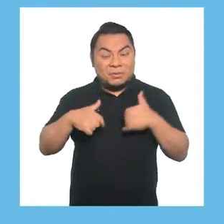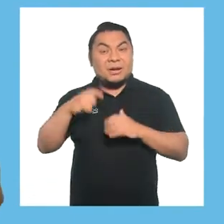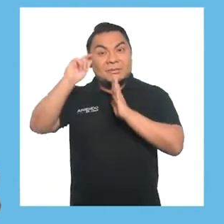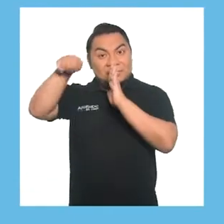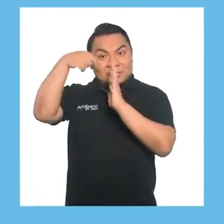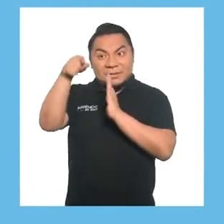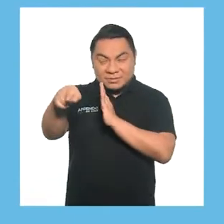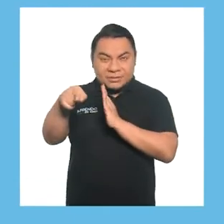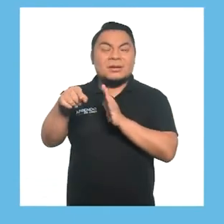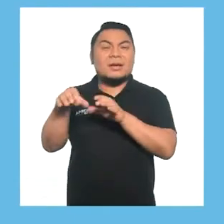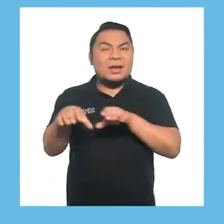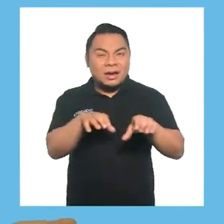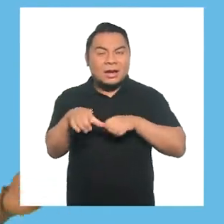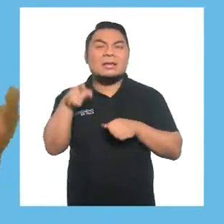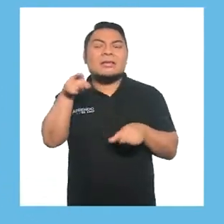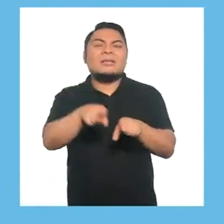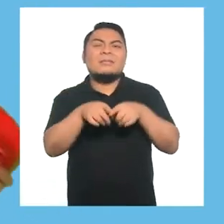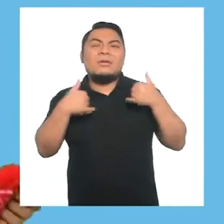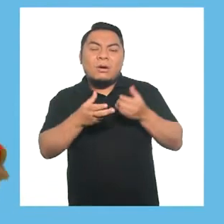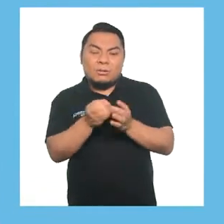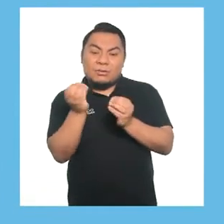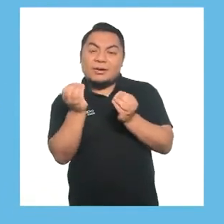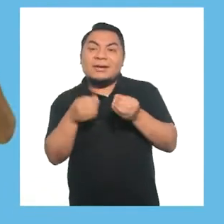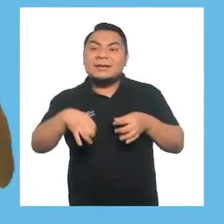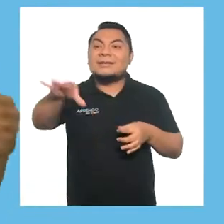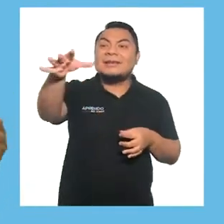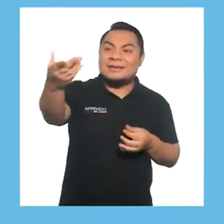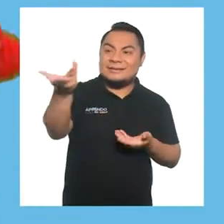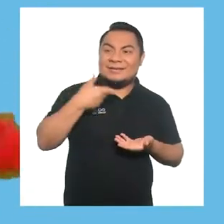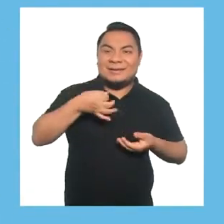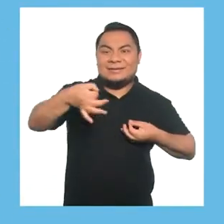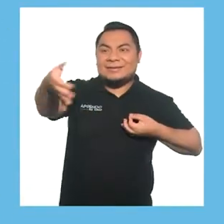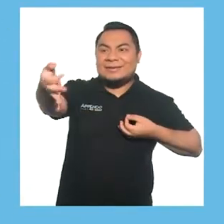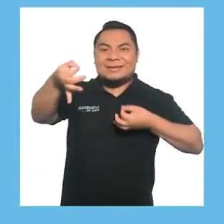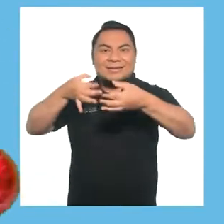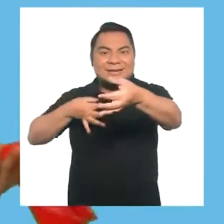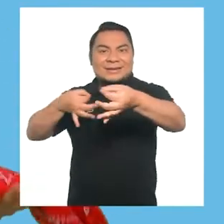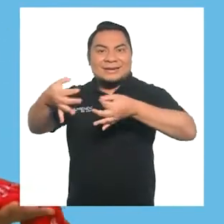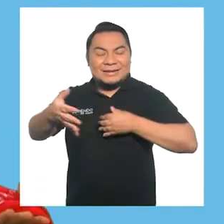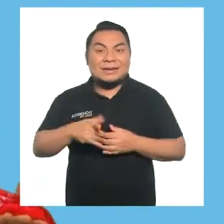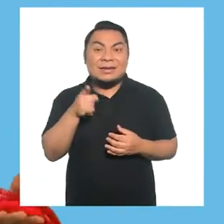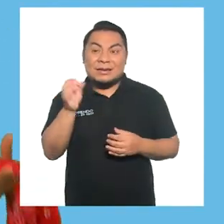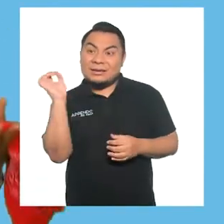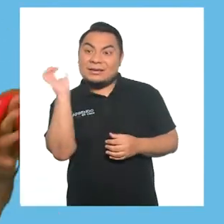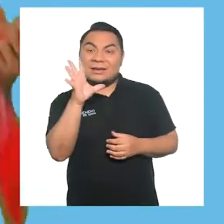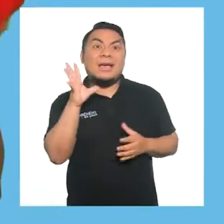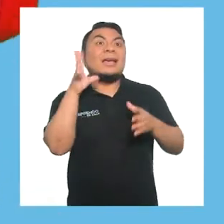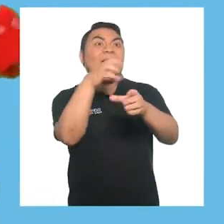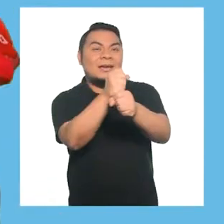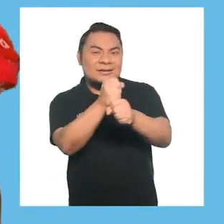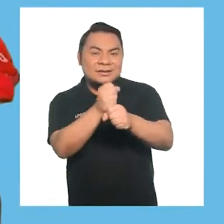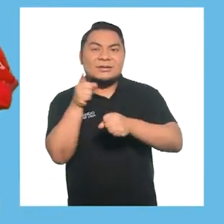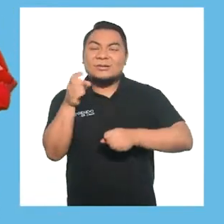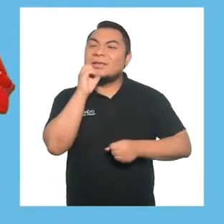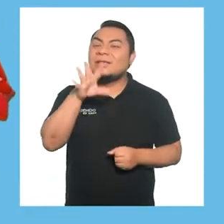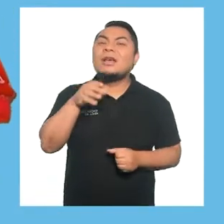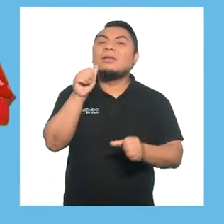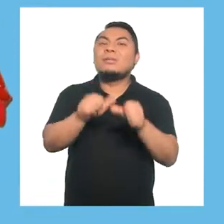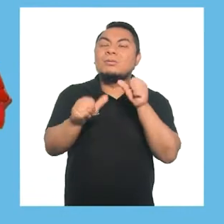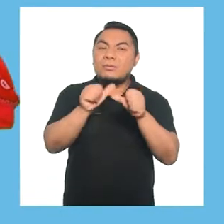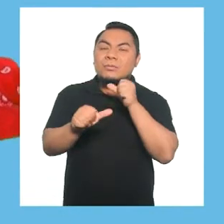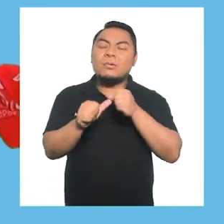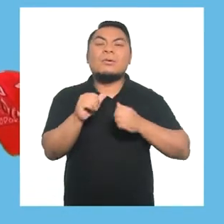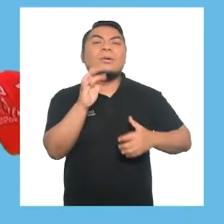del video y también jugar a arrojarse pañuelos unos a otros. Y quien atrapa el pañuelo va diciendo